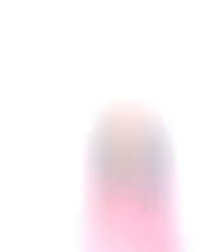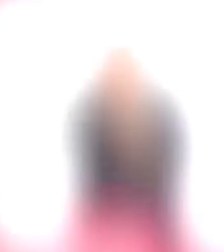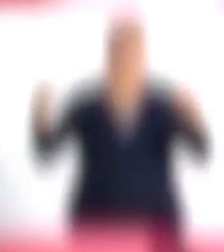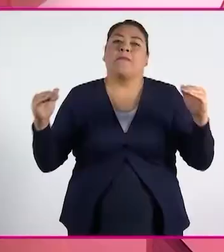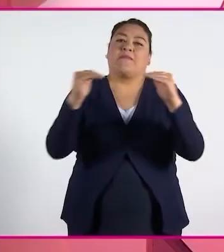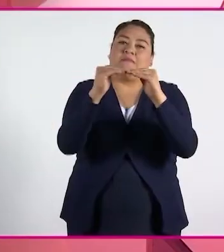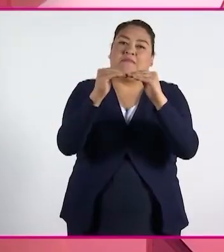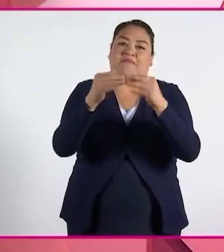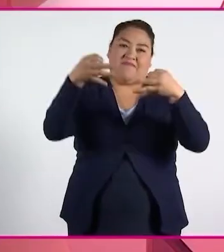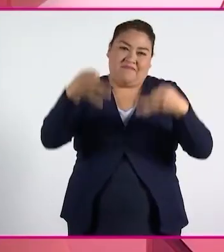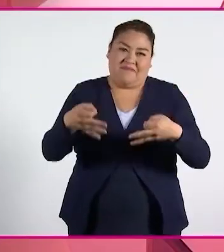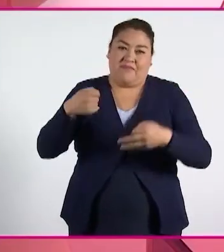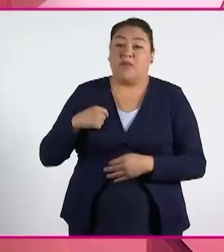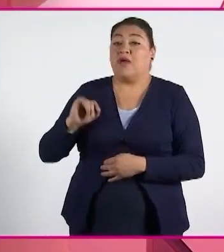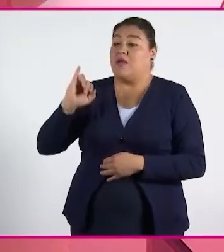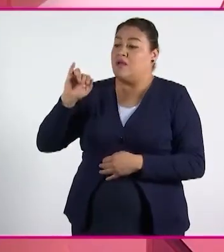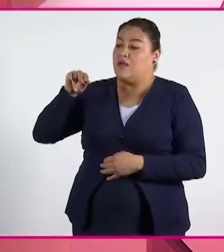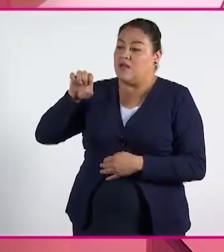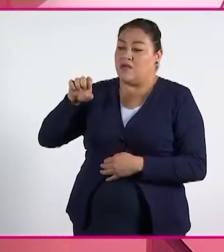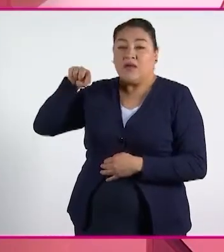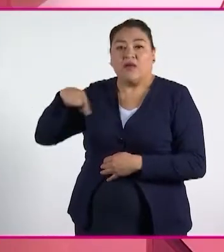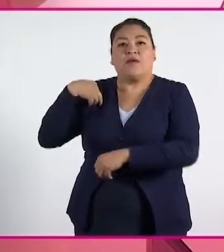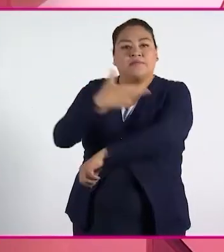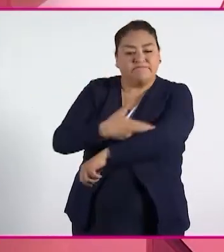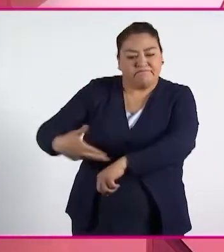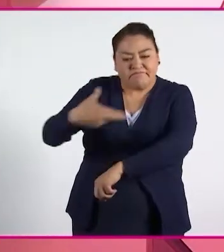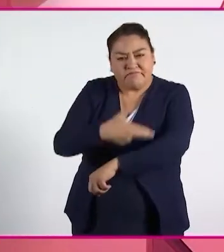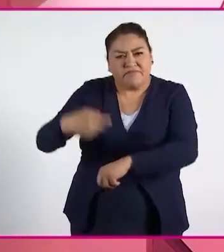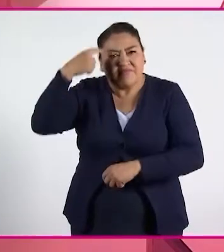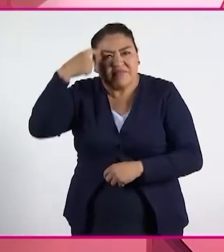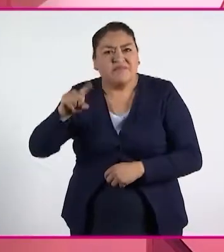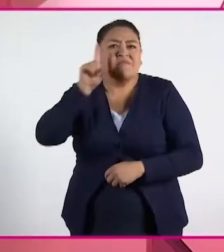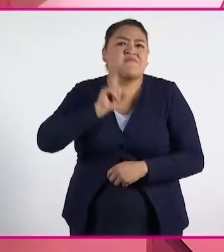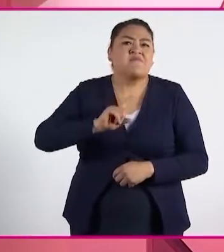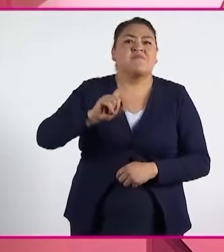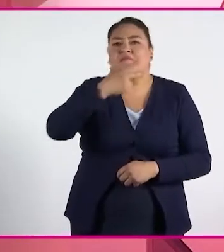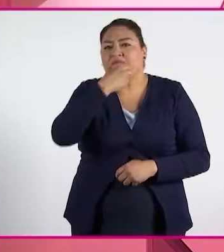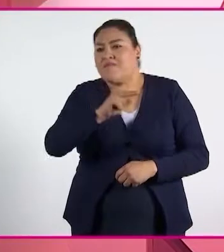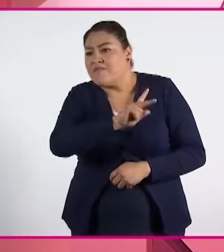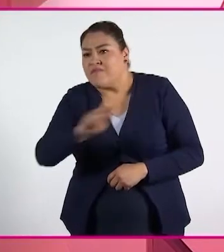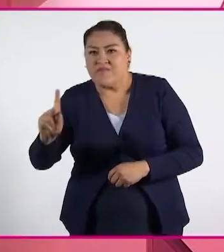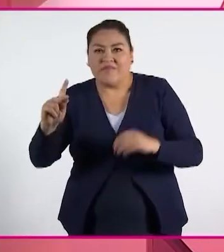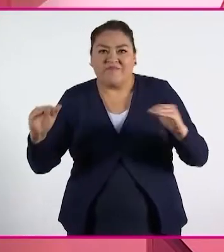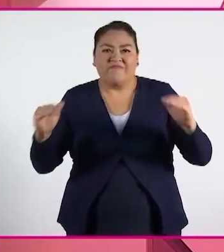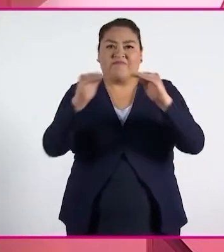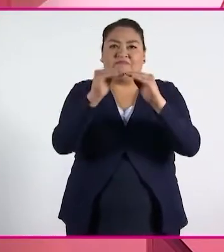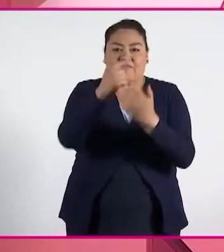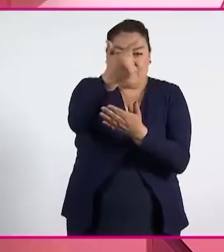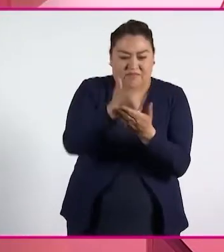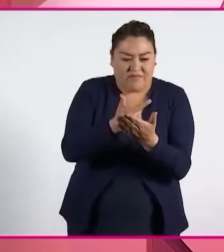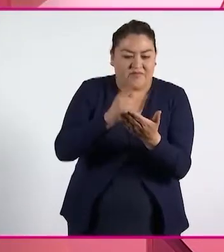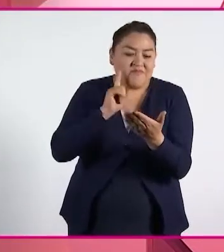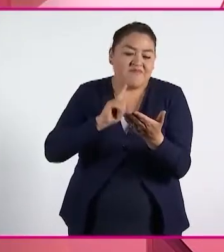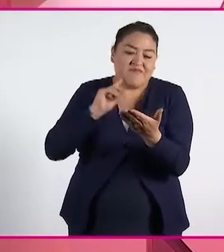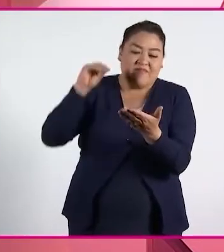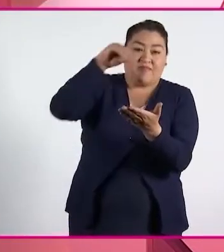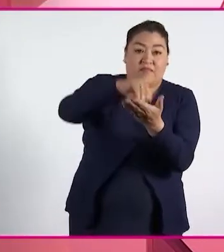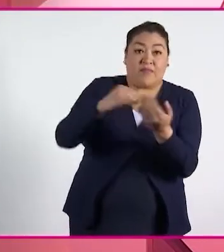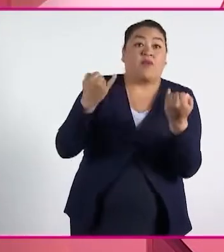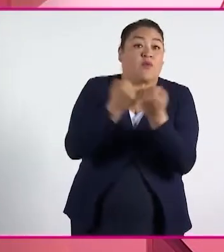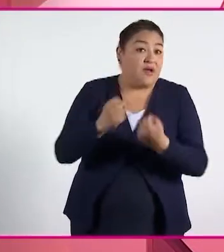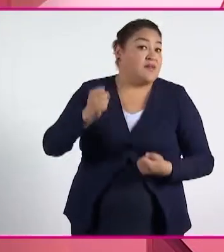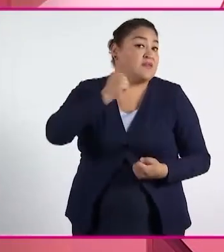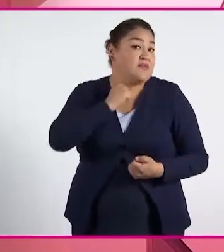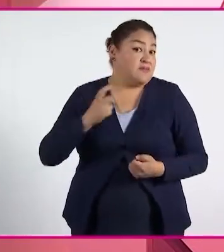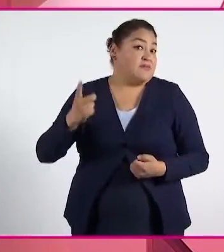En el INE establecimos criterios para garantizar la paridad en las listas de representación proporcional para el Senado y la